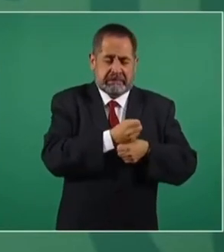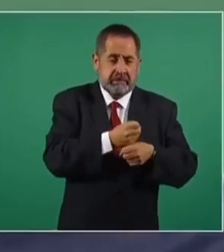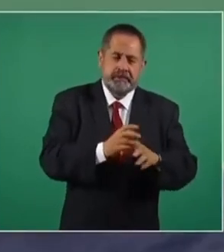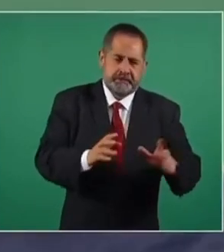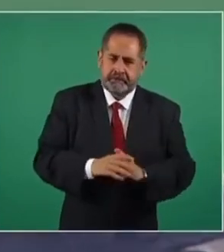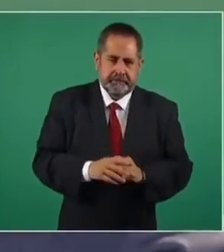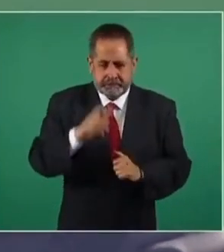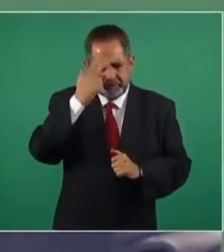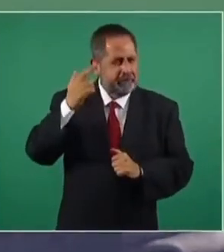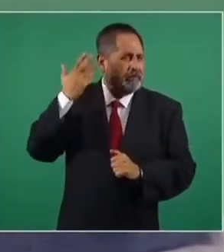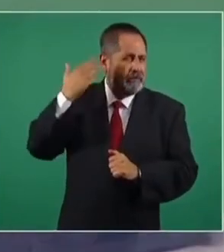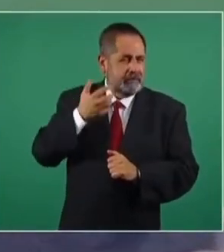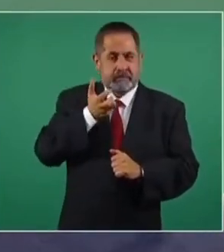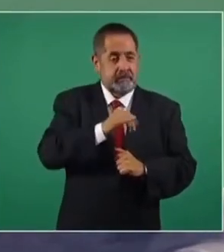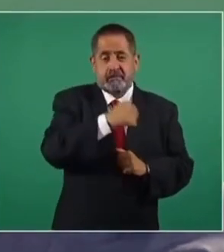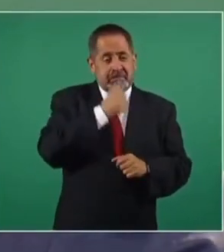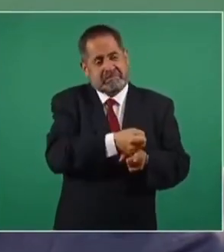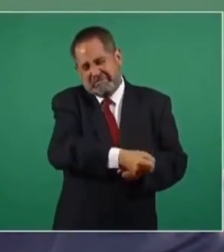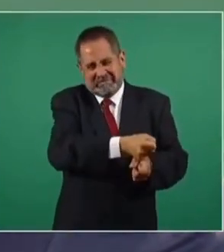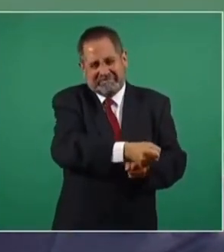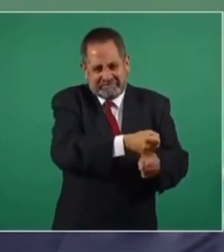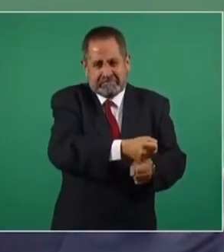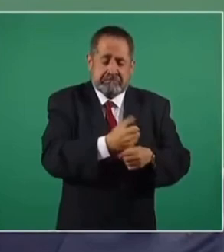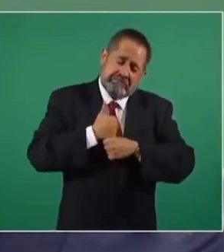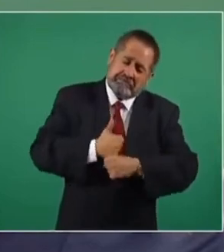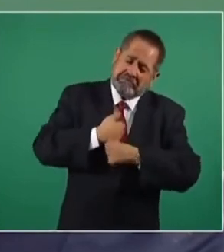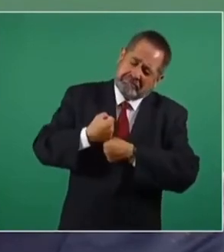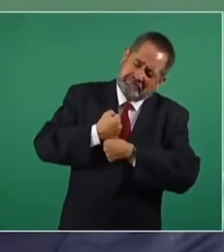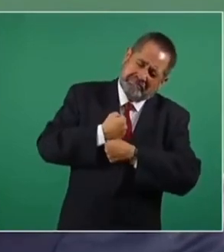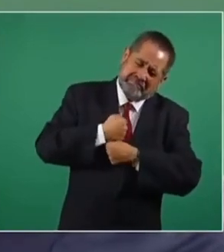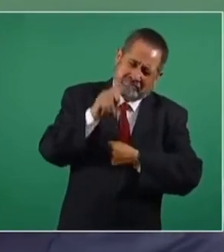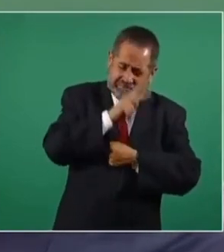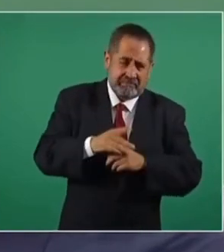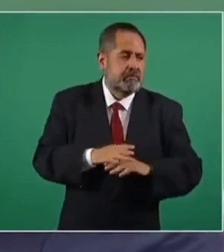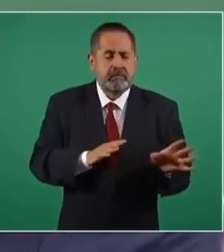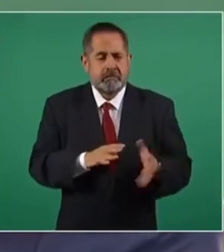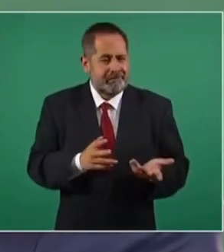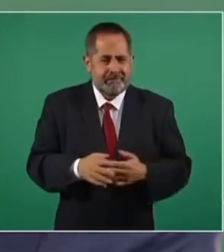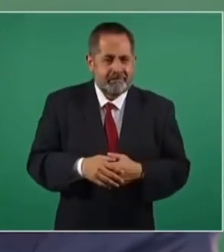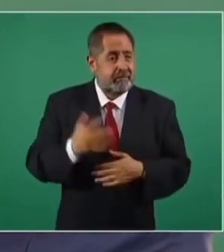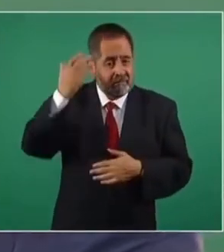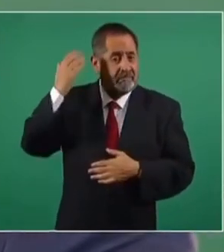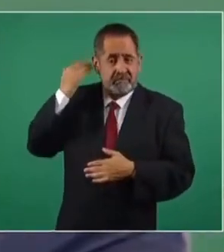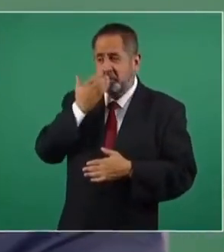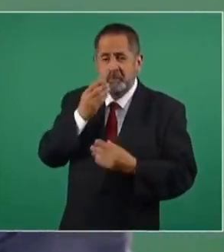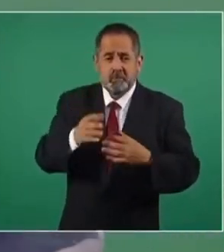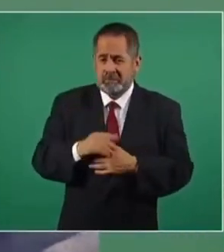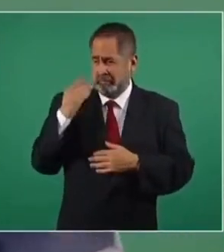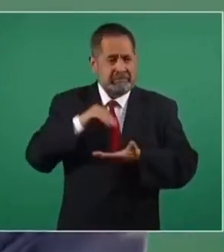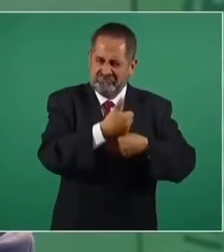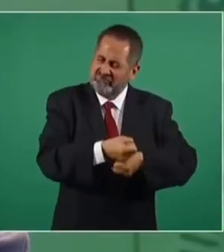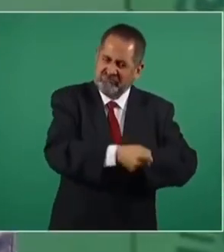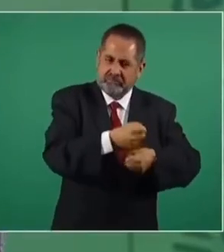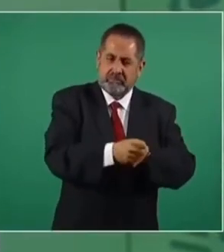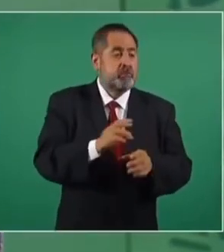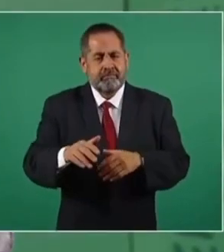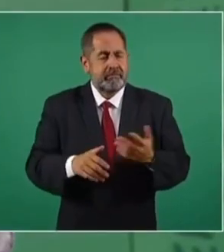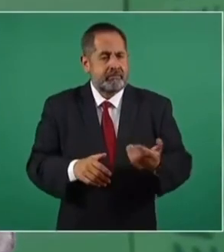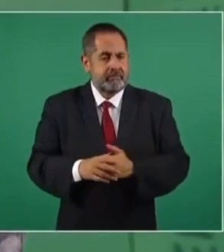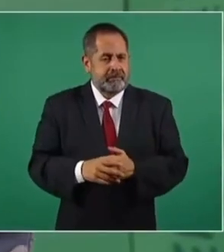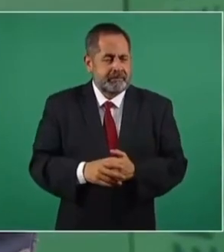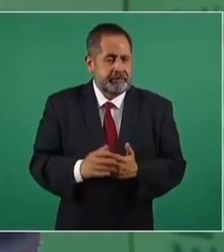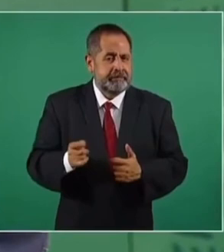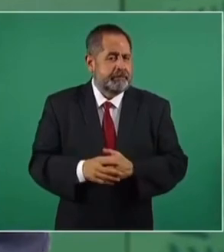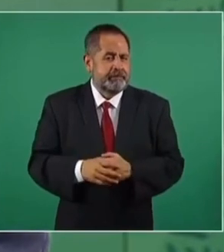que era una práctica lamentablemente usual hasta hace muy poco. Las masacres,